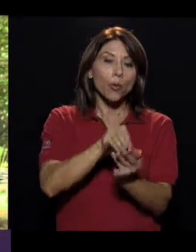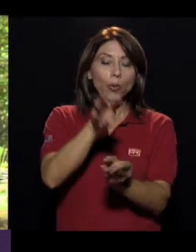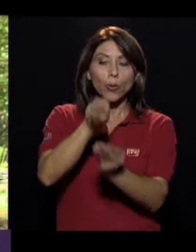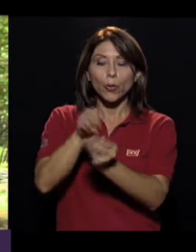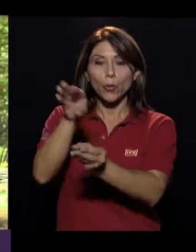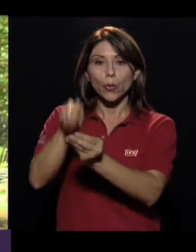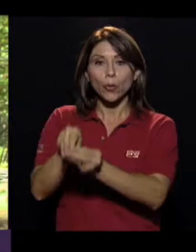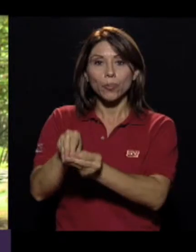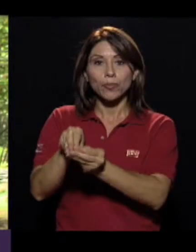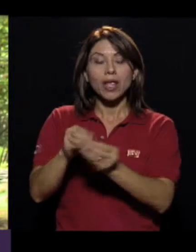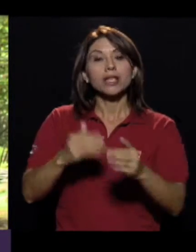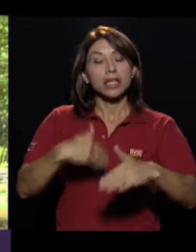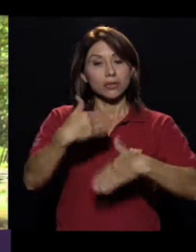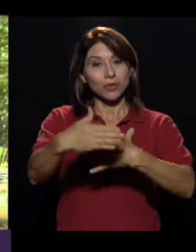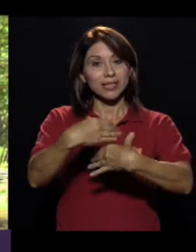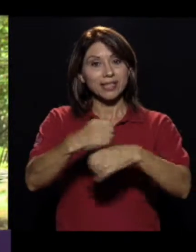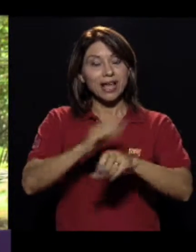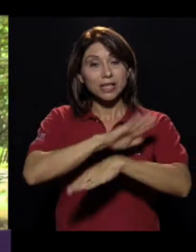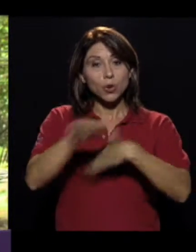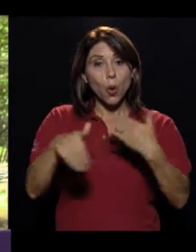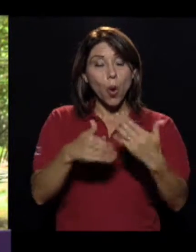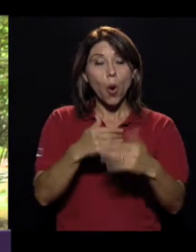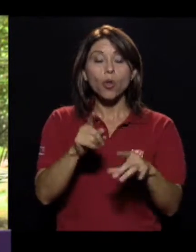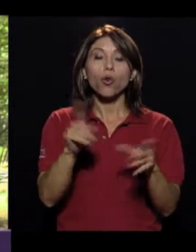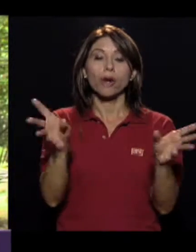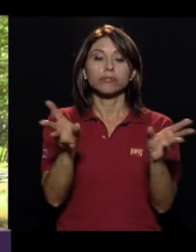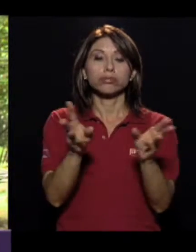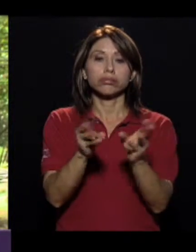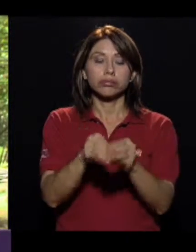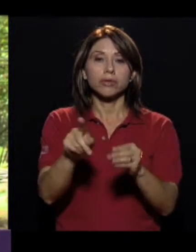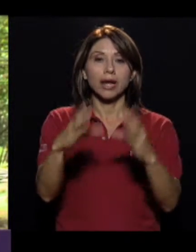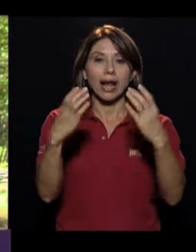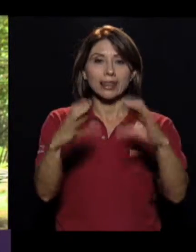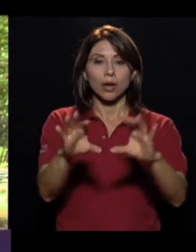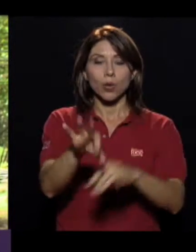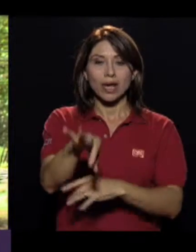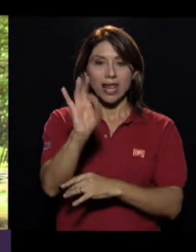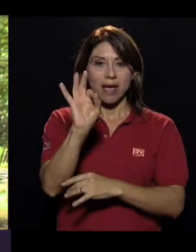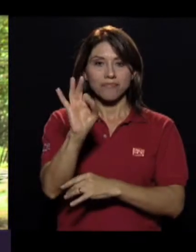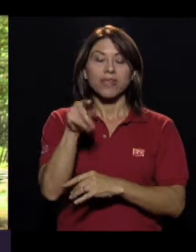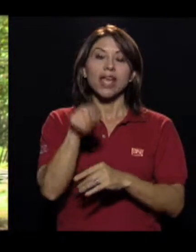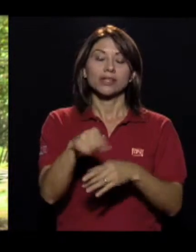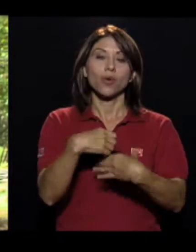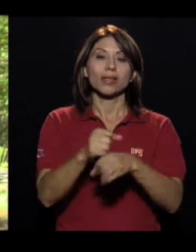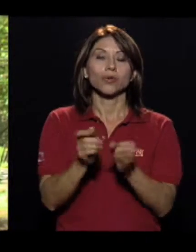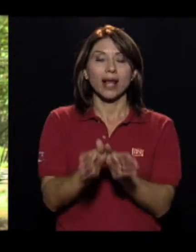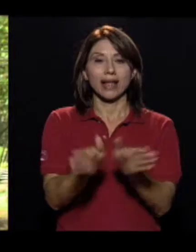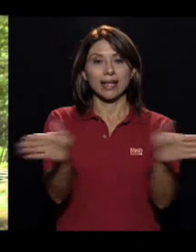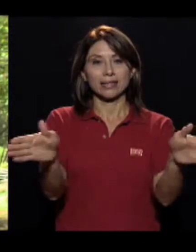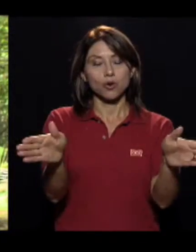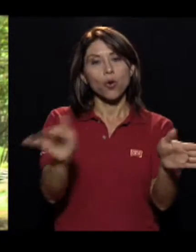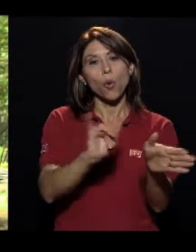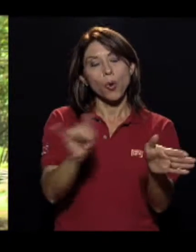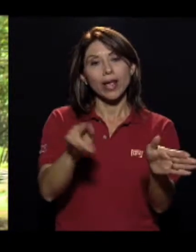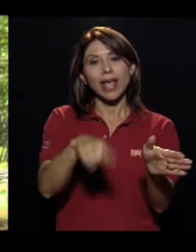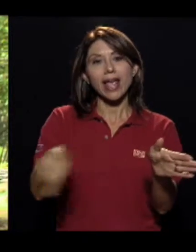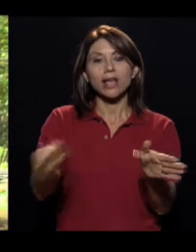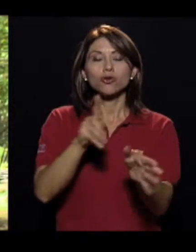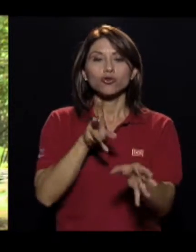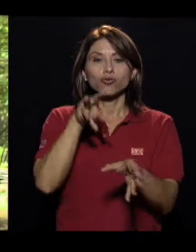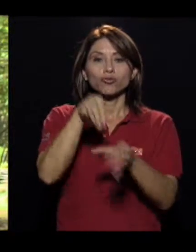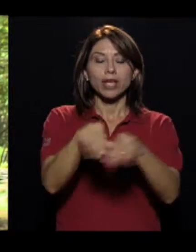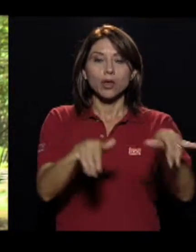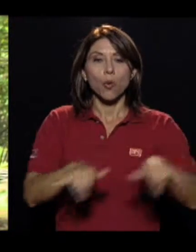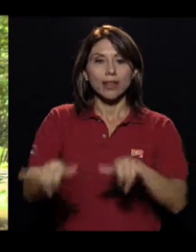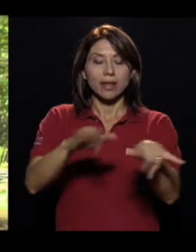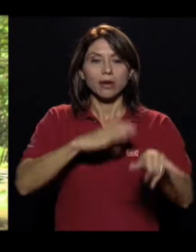final da una categoría que es la que generaliza una inclusión, una igualdad